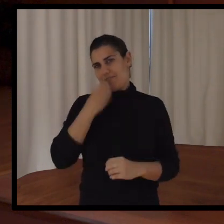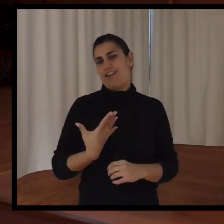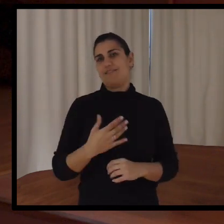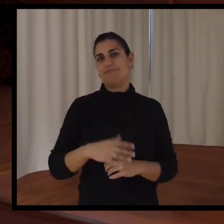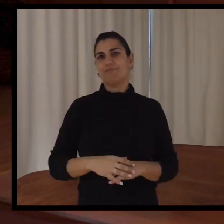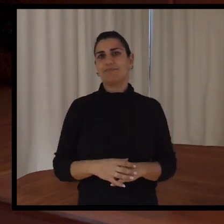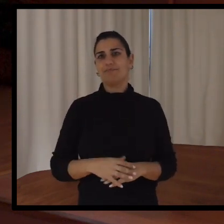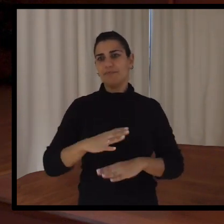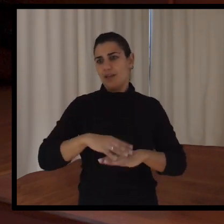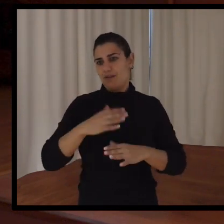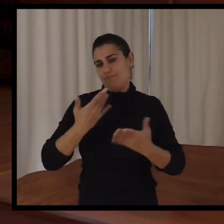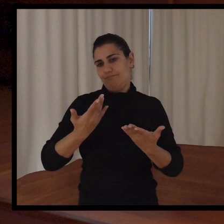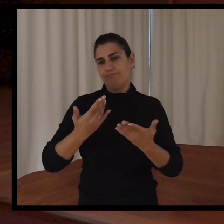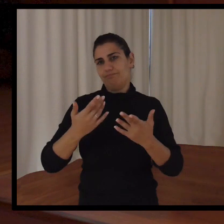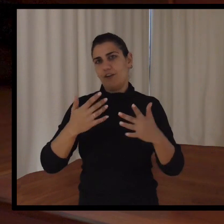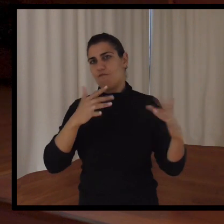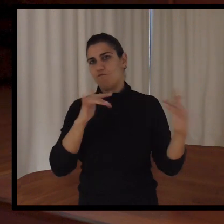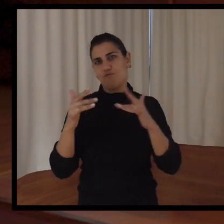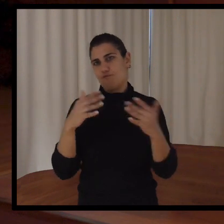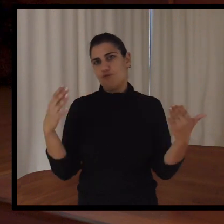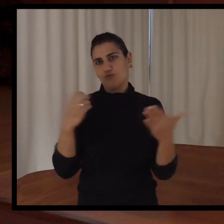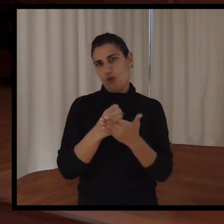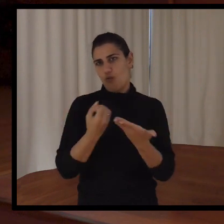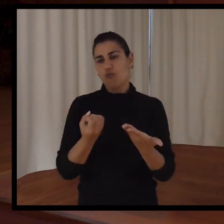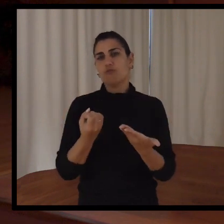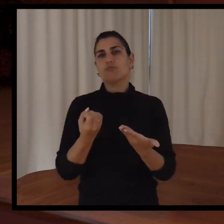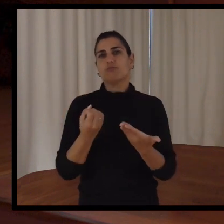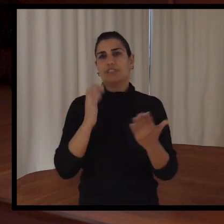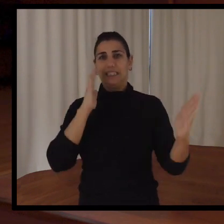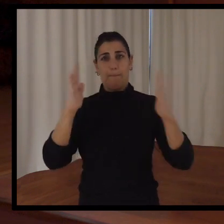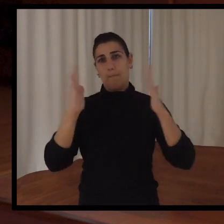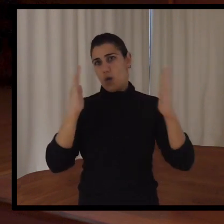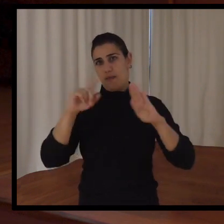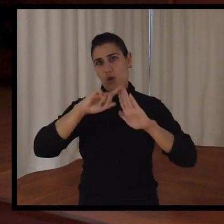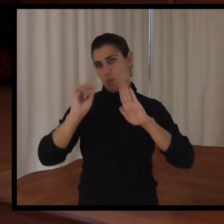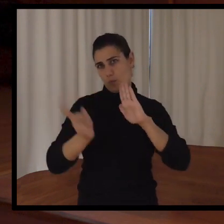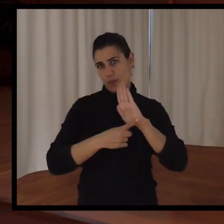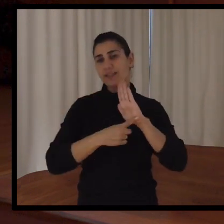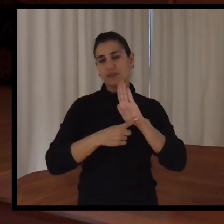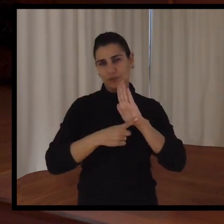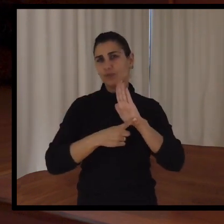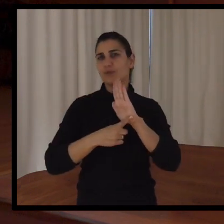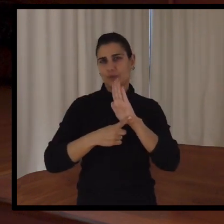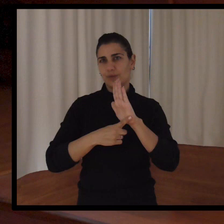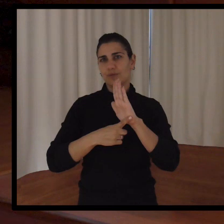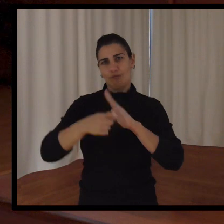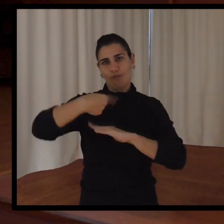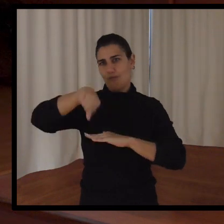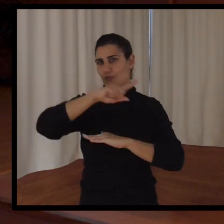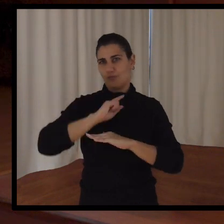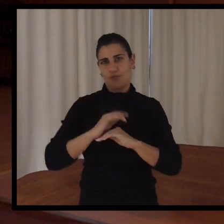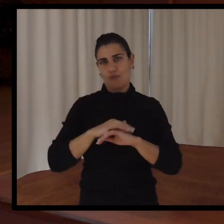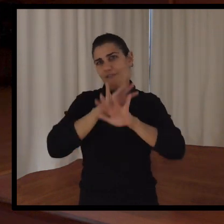fin y al cabo, en todos los partidos de la liga, y los partidos amistosos que tengamos durante la temporada. Y con eso tenemos siempre la